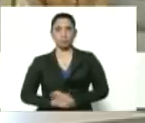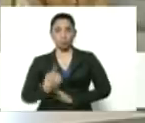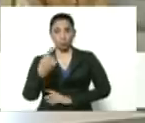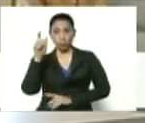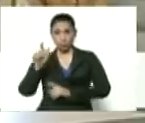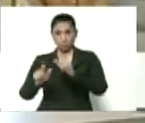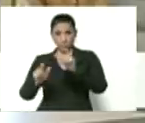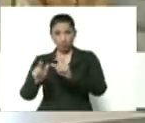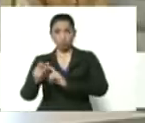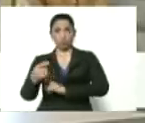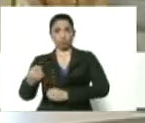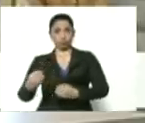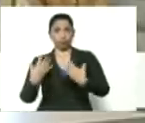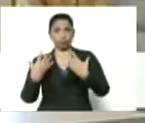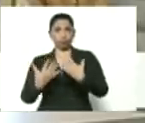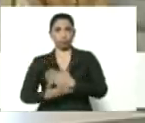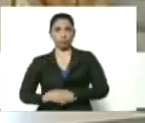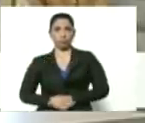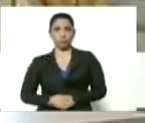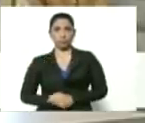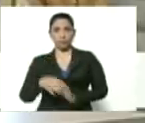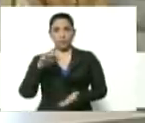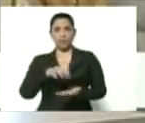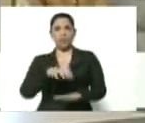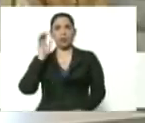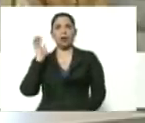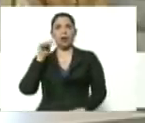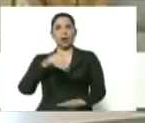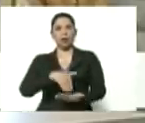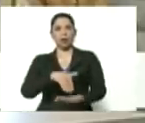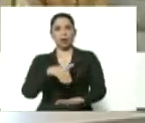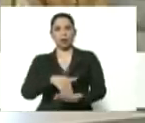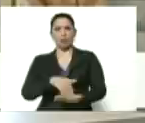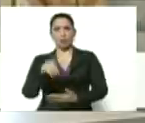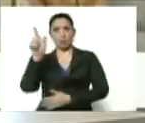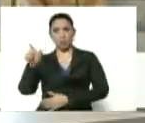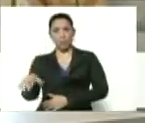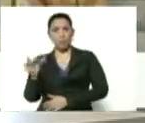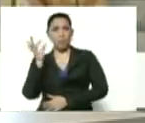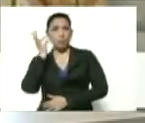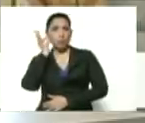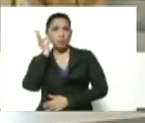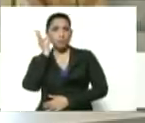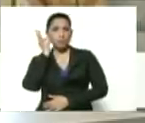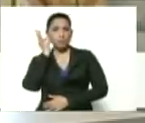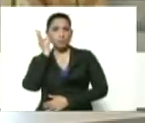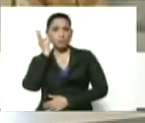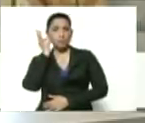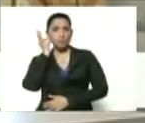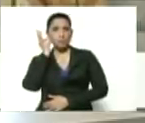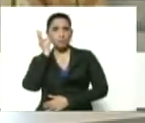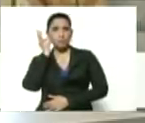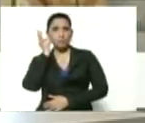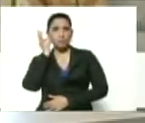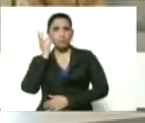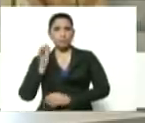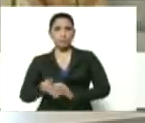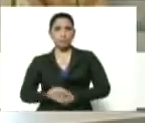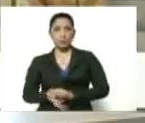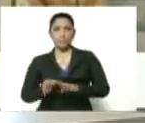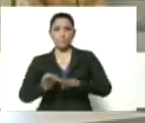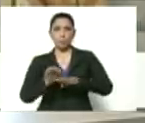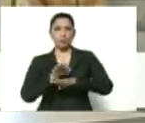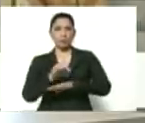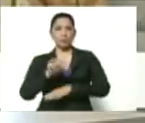solo caso. En el estado de Aragua, una mujer del municipio Santiago